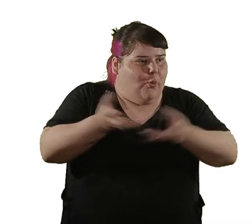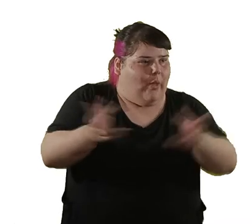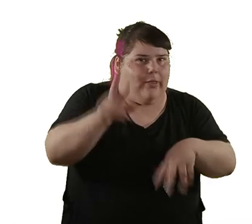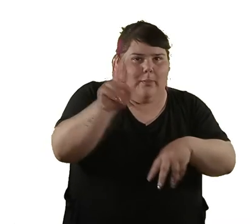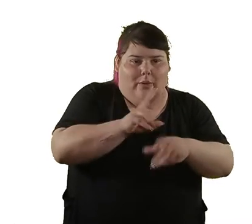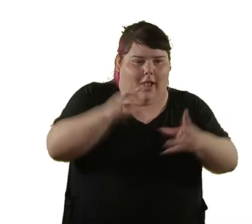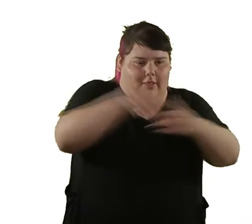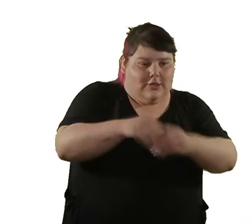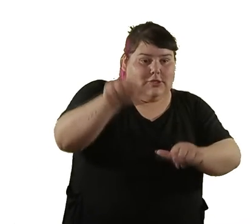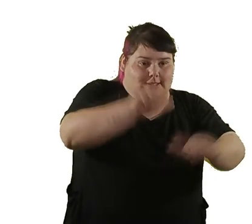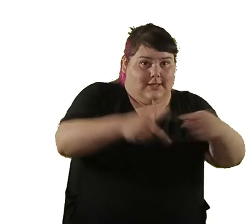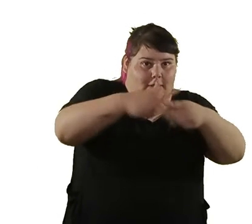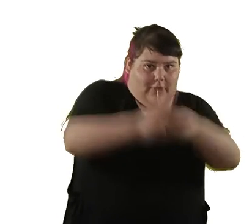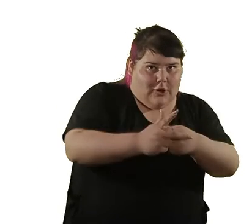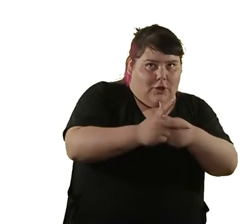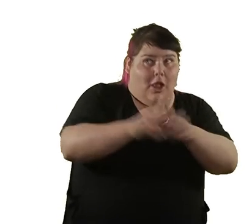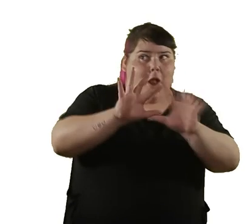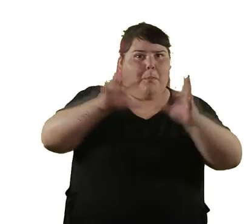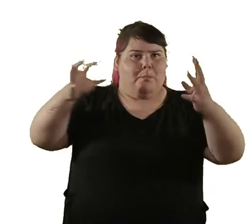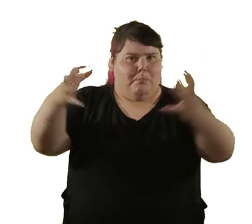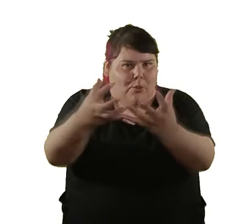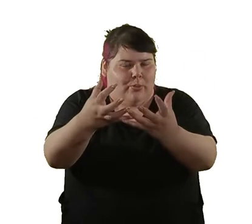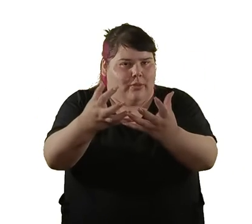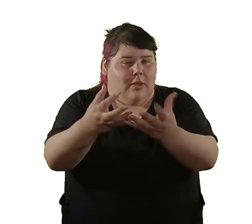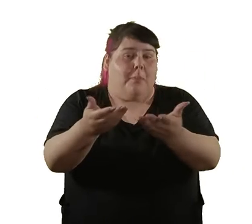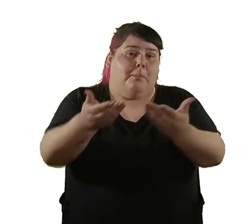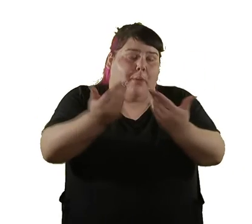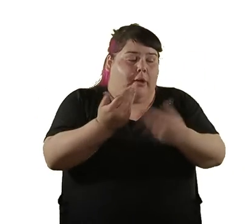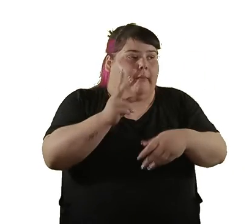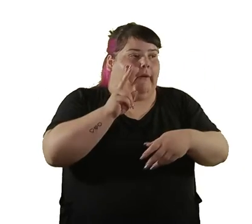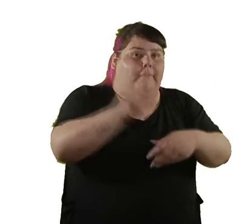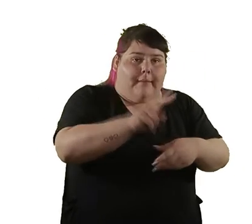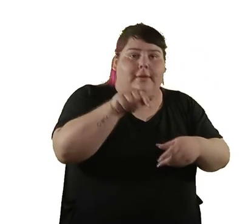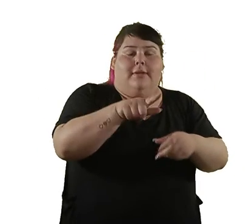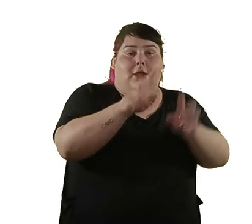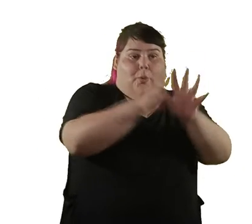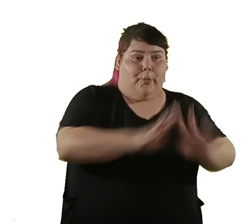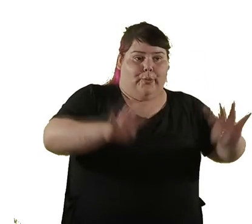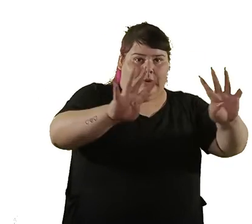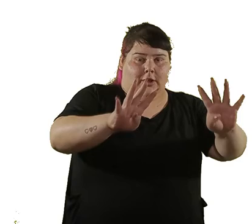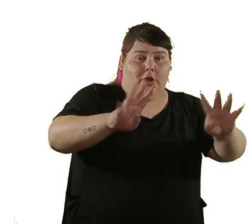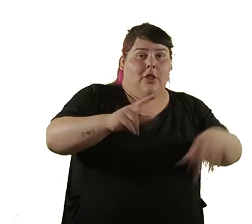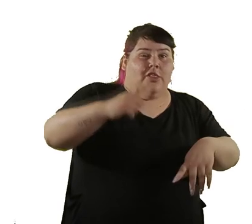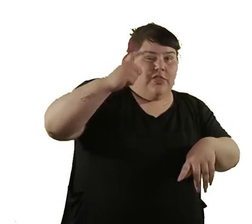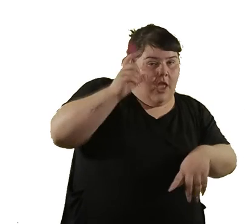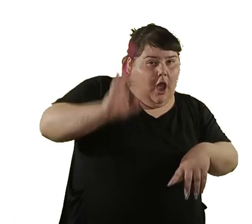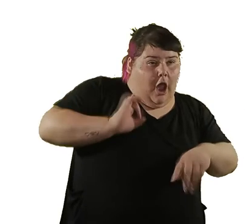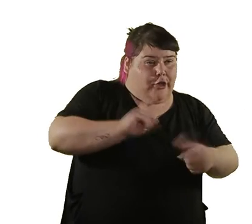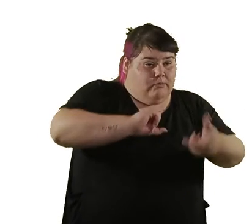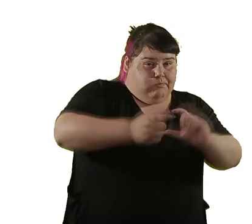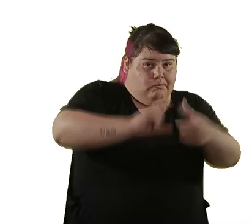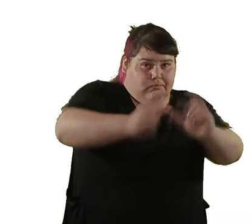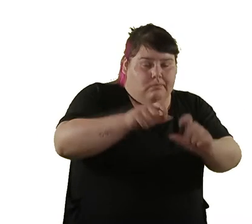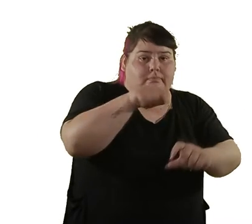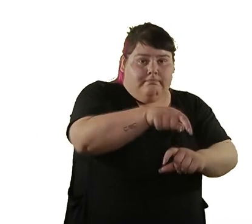tecnología respecto del total en el mundo, podemos ir a un relevamiento que hace cada 10 años la UNESCO que es con la partida del Instituto